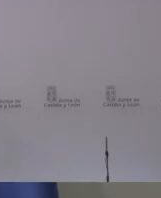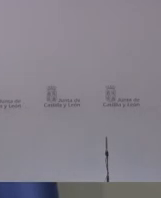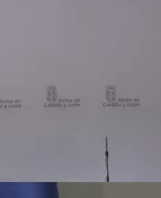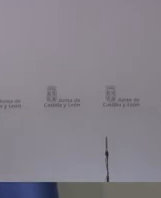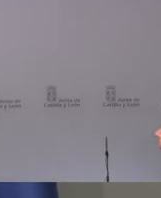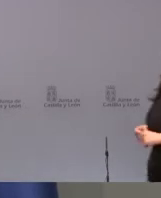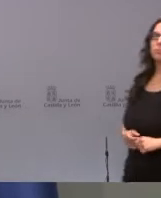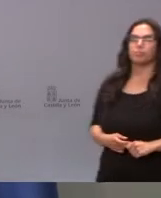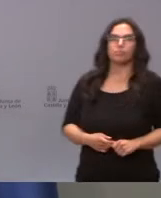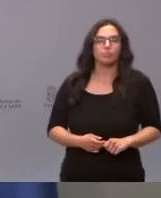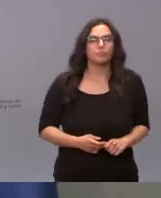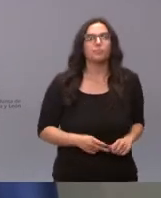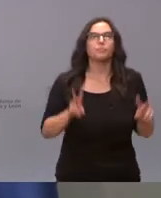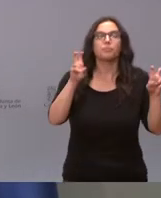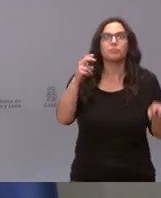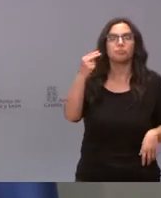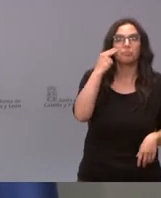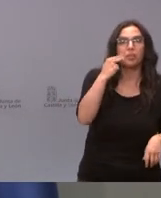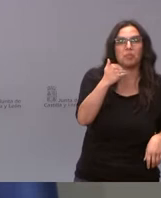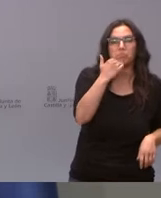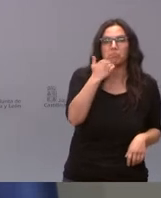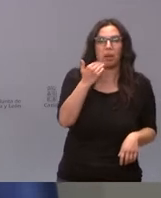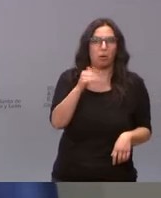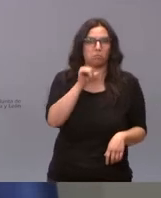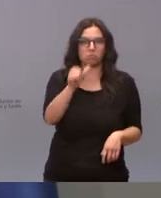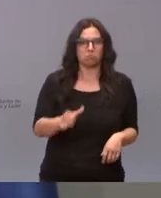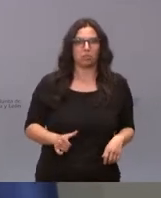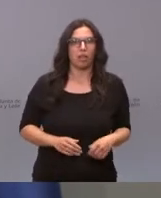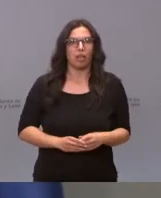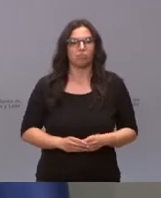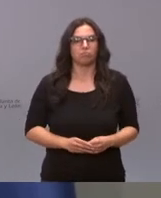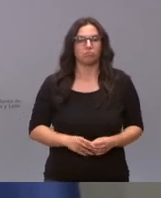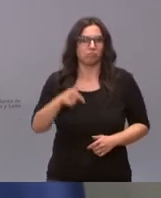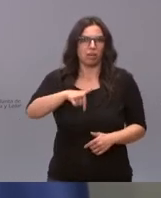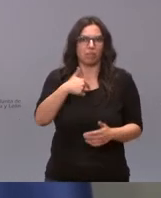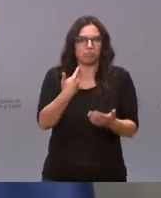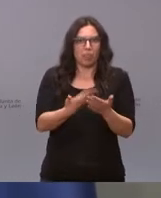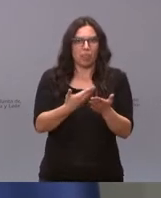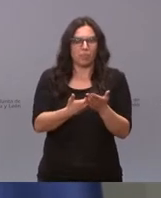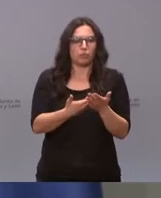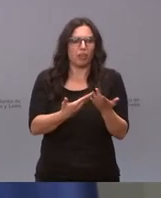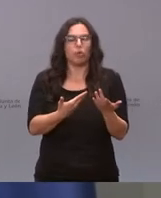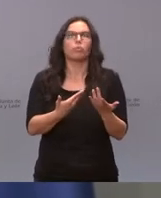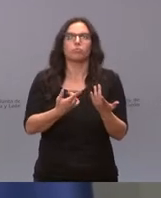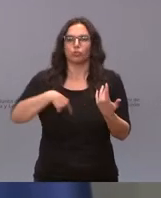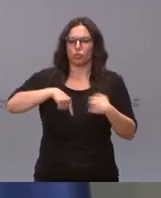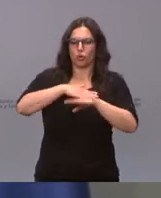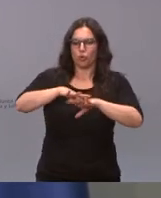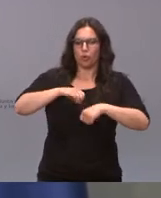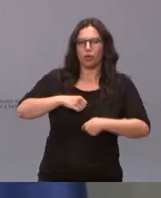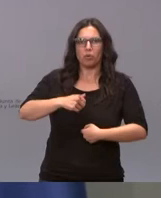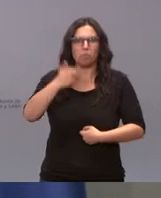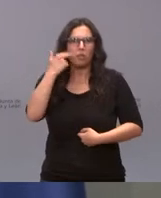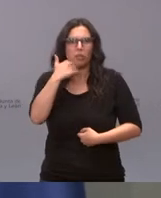resignación ninguna de las dos cosas este gobierno creo que ha demostrado que no gobierna ni desde el miedo ni desde la resignación